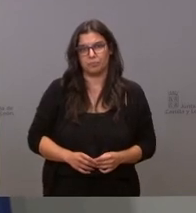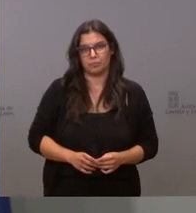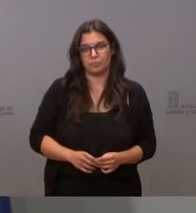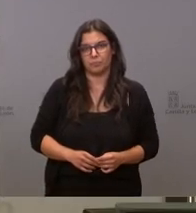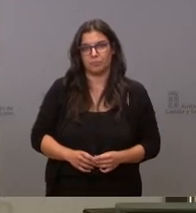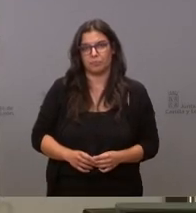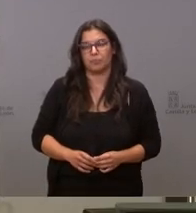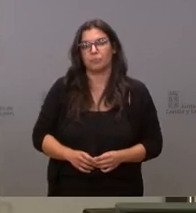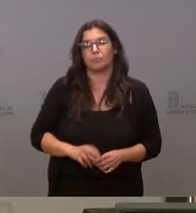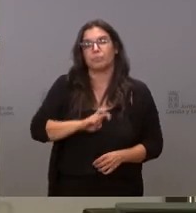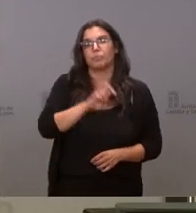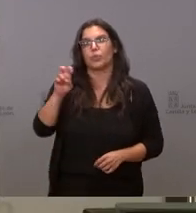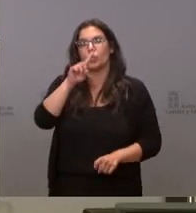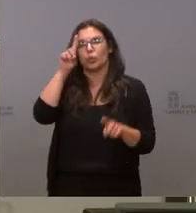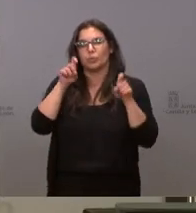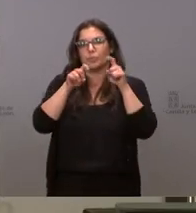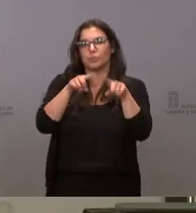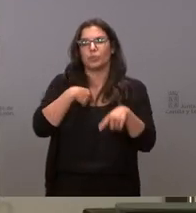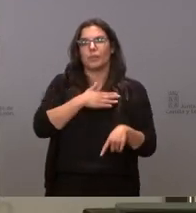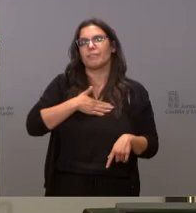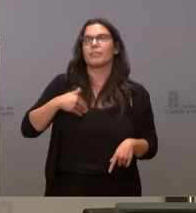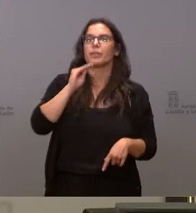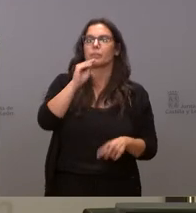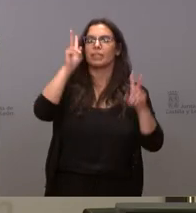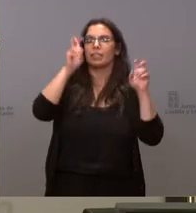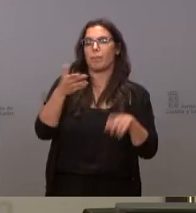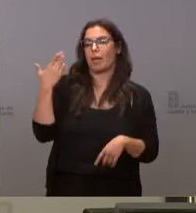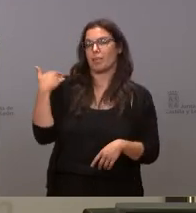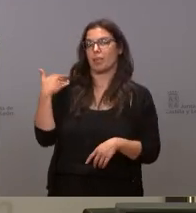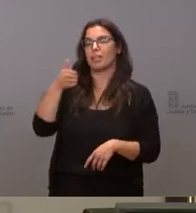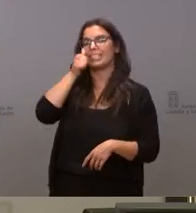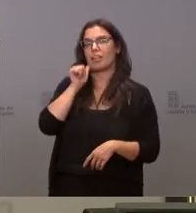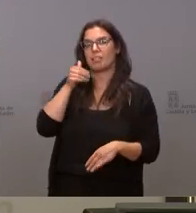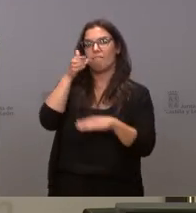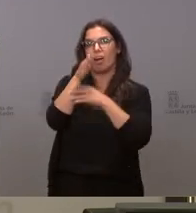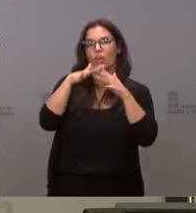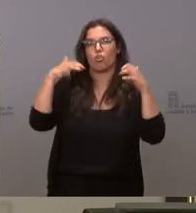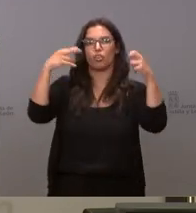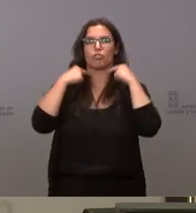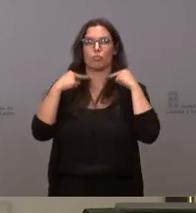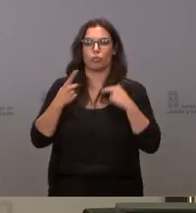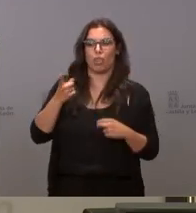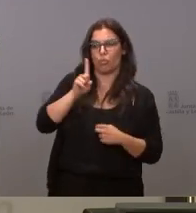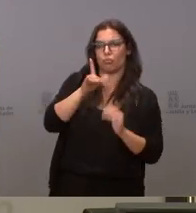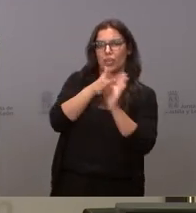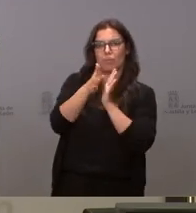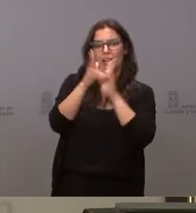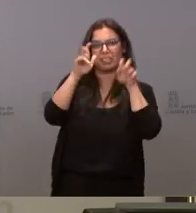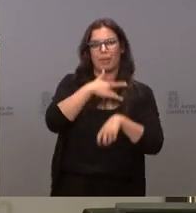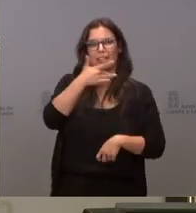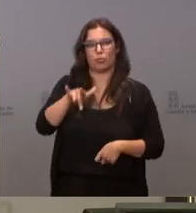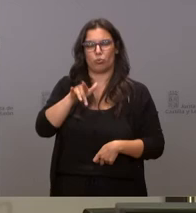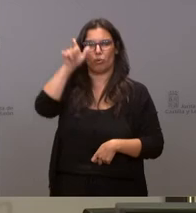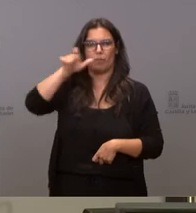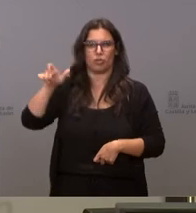y sobre otra cuestión yo quería preguntarle sobre la comparecencia de Pedro Sánchez ayer en el Congreso sobre los indultos a los presos del